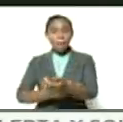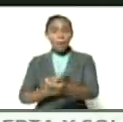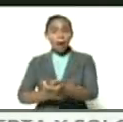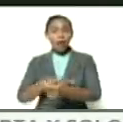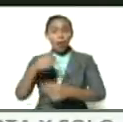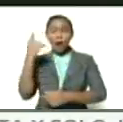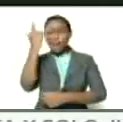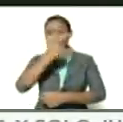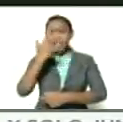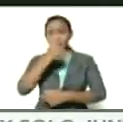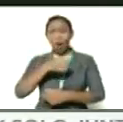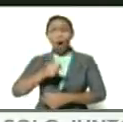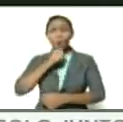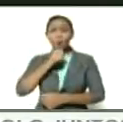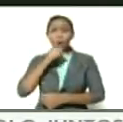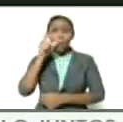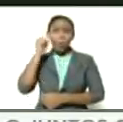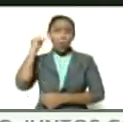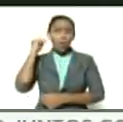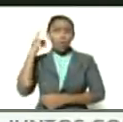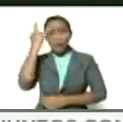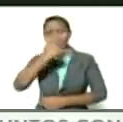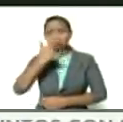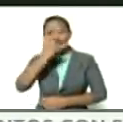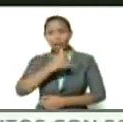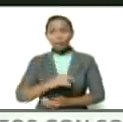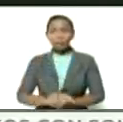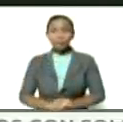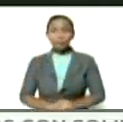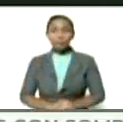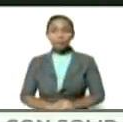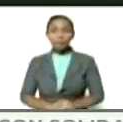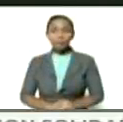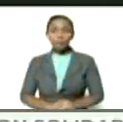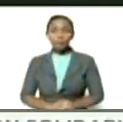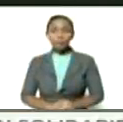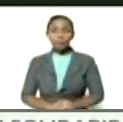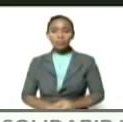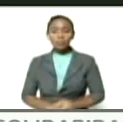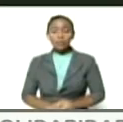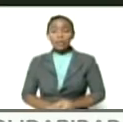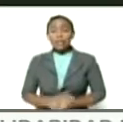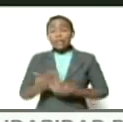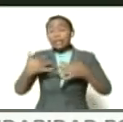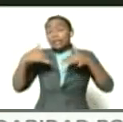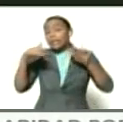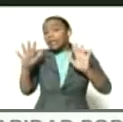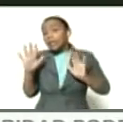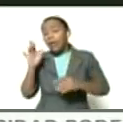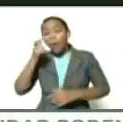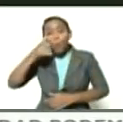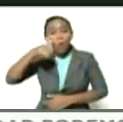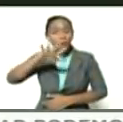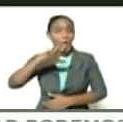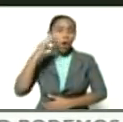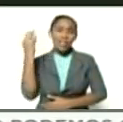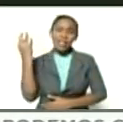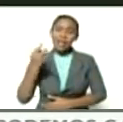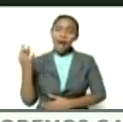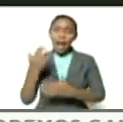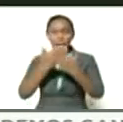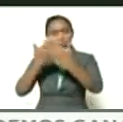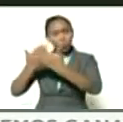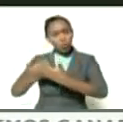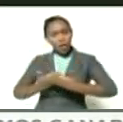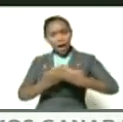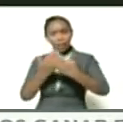abuelos y abuelos del África. Si de los pueblos originarios estudiosos